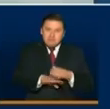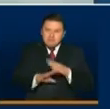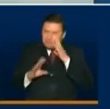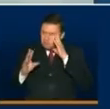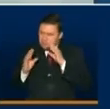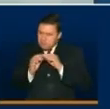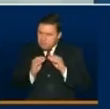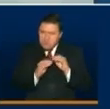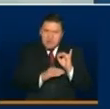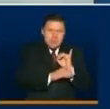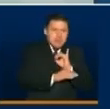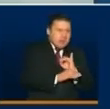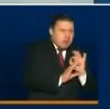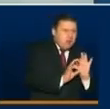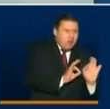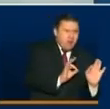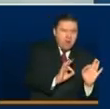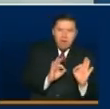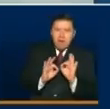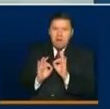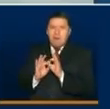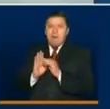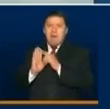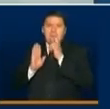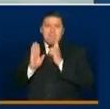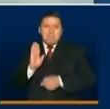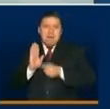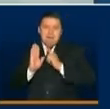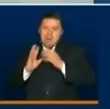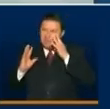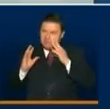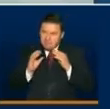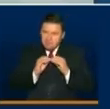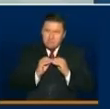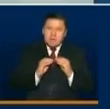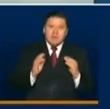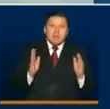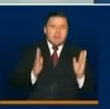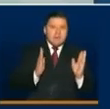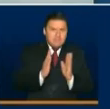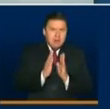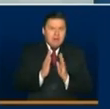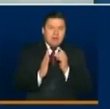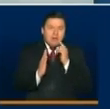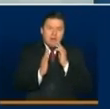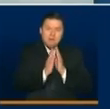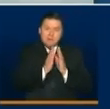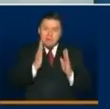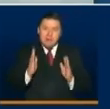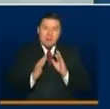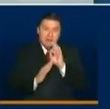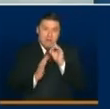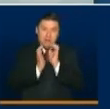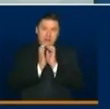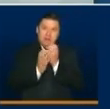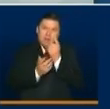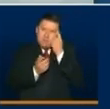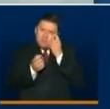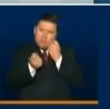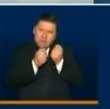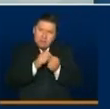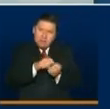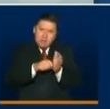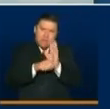coordinación institucional, que estaremos tomando medidas para ir enfrentando el COVID-19